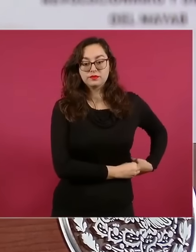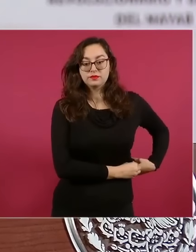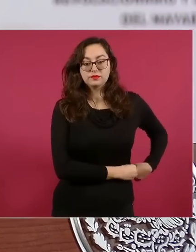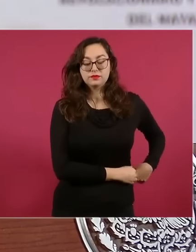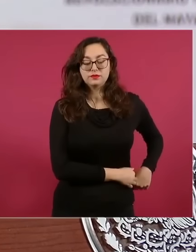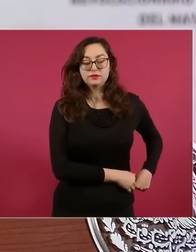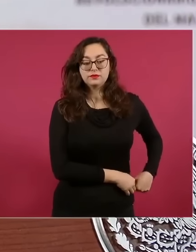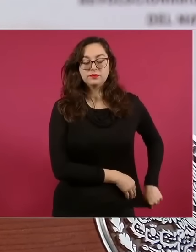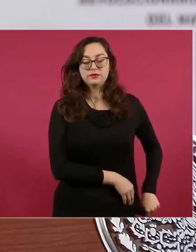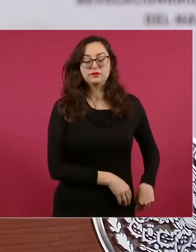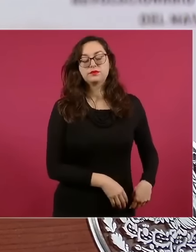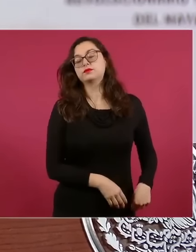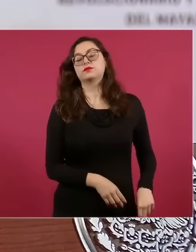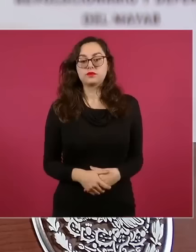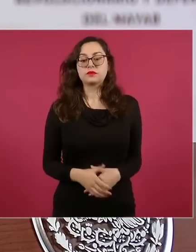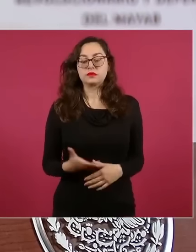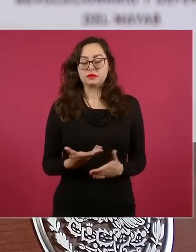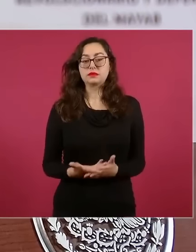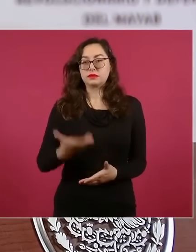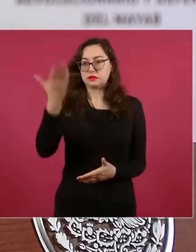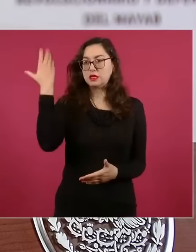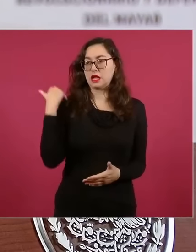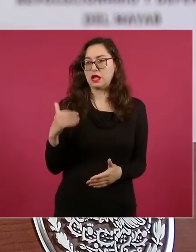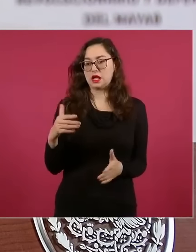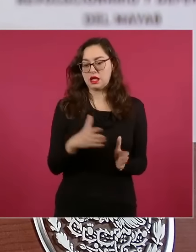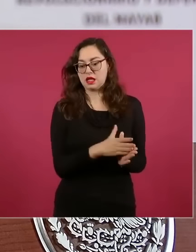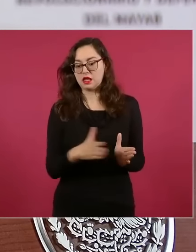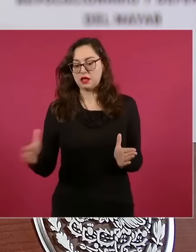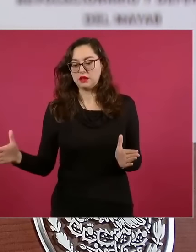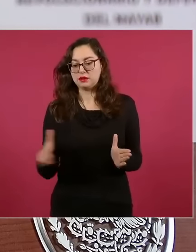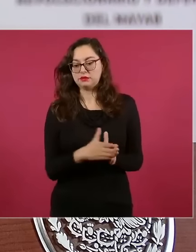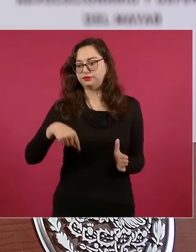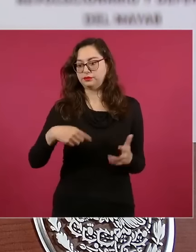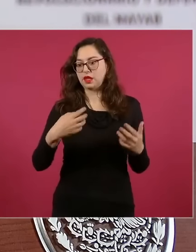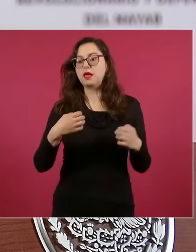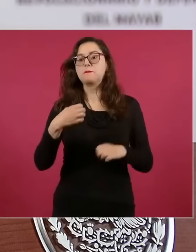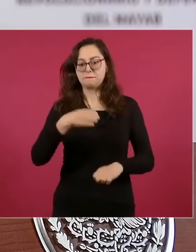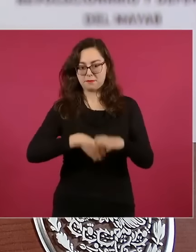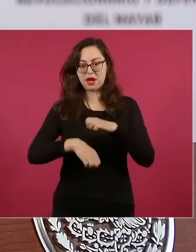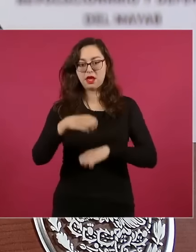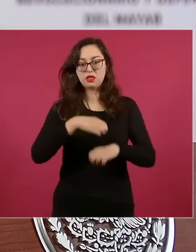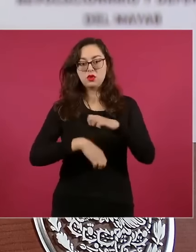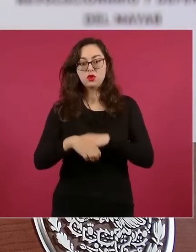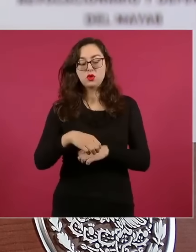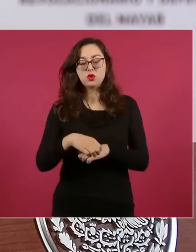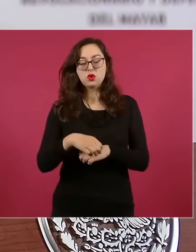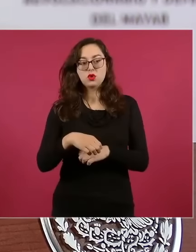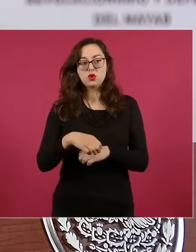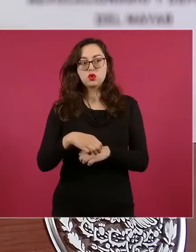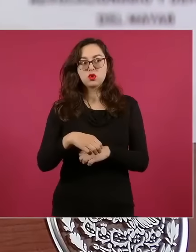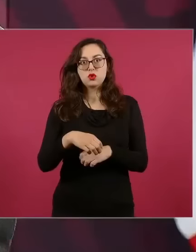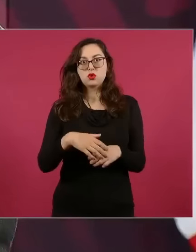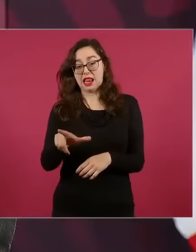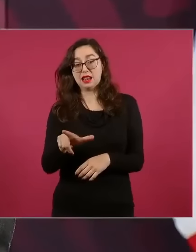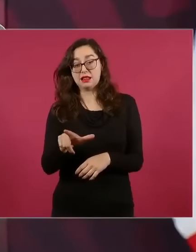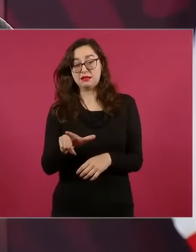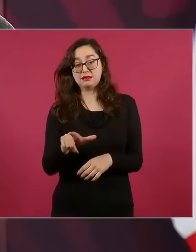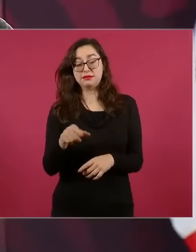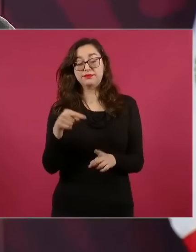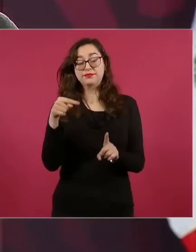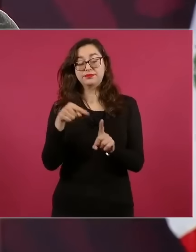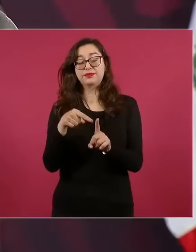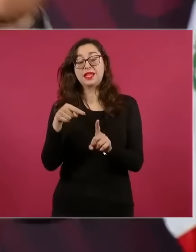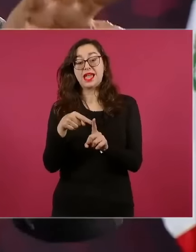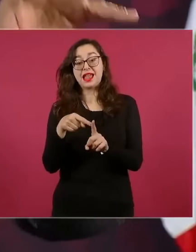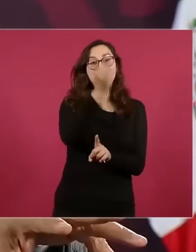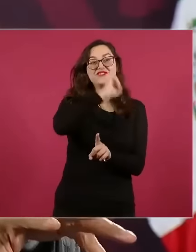el embajador en ese entonces, esa era Joseph Daniel, y había sido su jefe de Roosevelt y tenemos